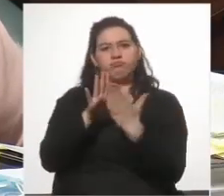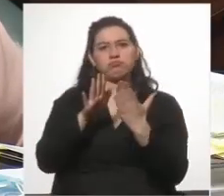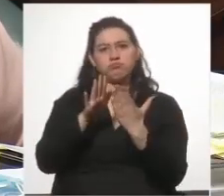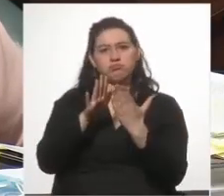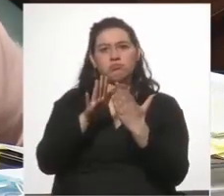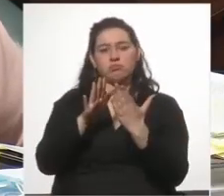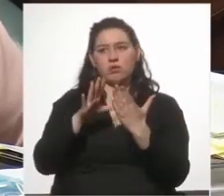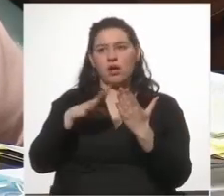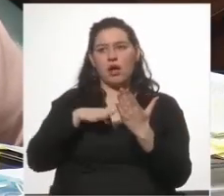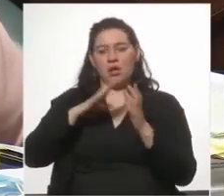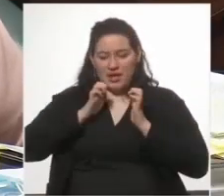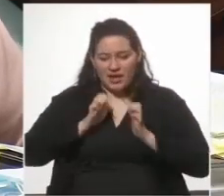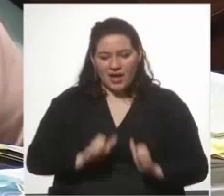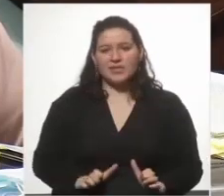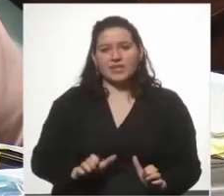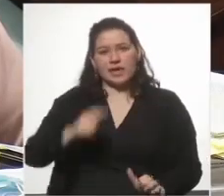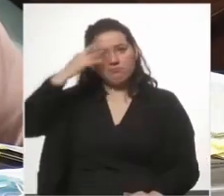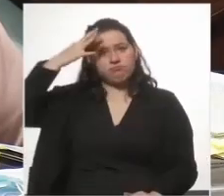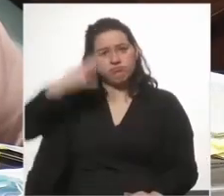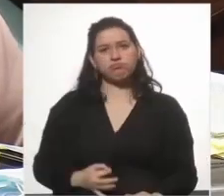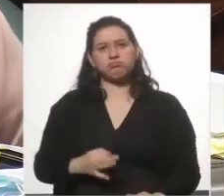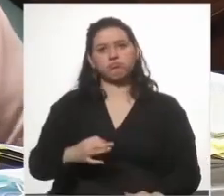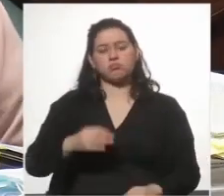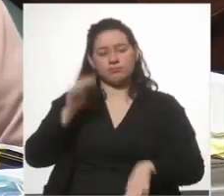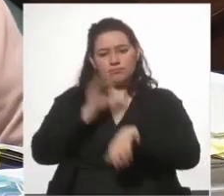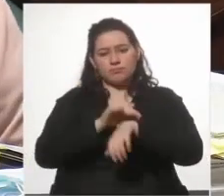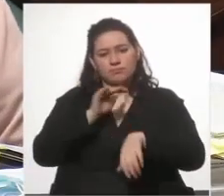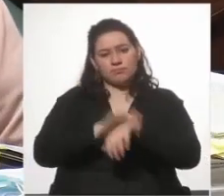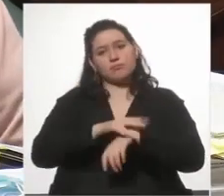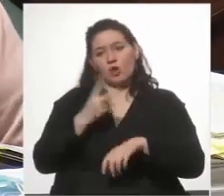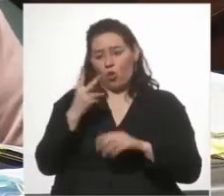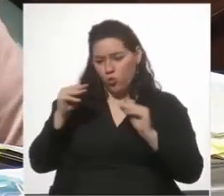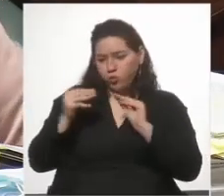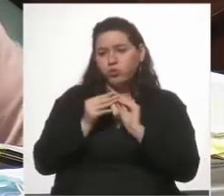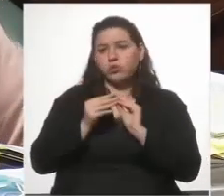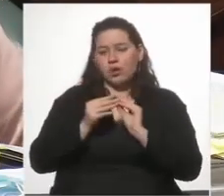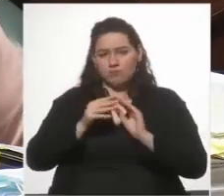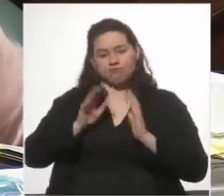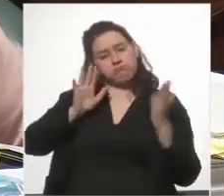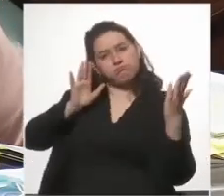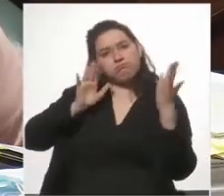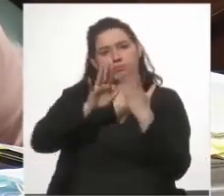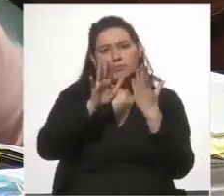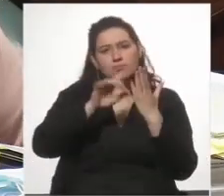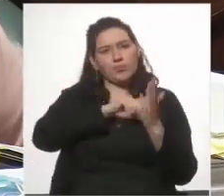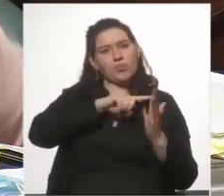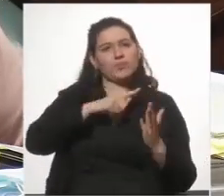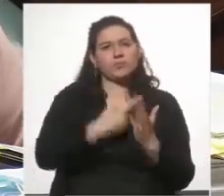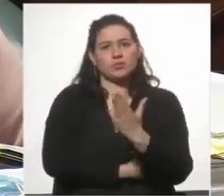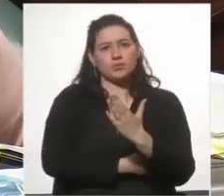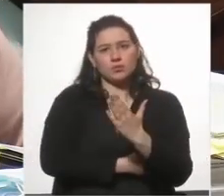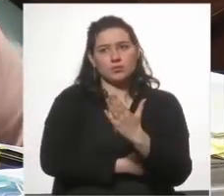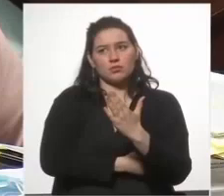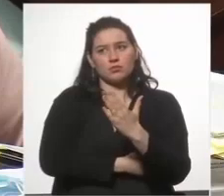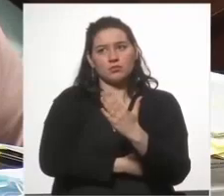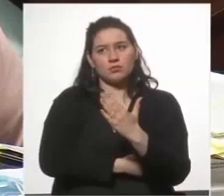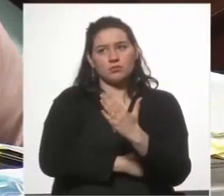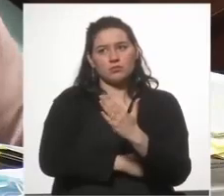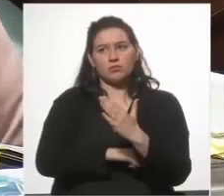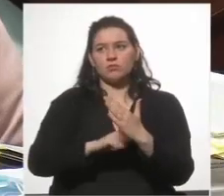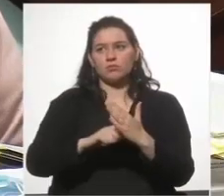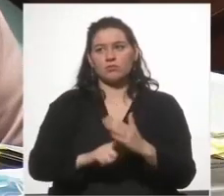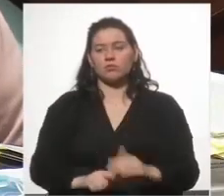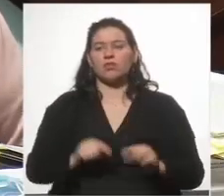cuando uno tiene la ética de las convicciones y de la responsabilidad de las dos juntas, enfrentarse al poder cuando uno no está cerca del poder.